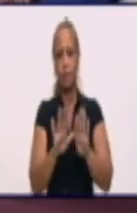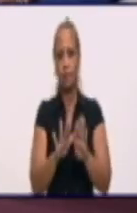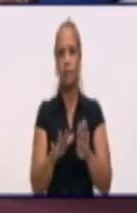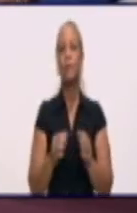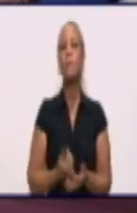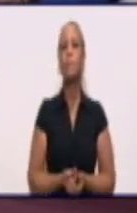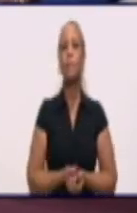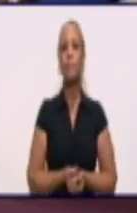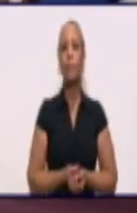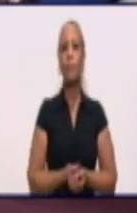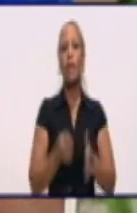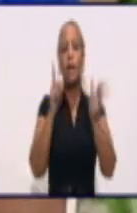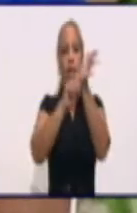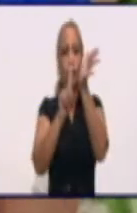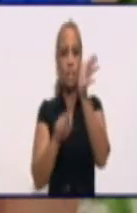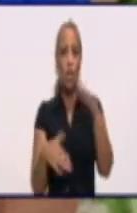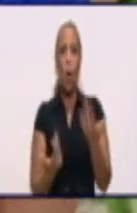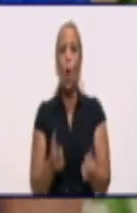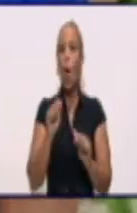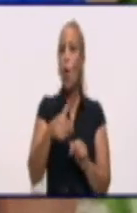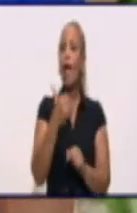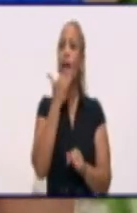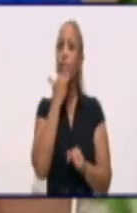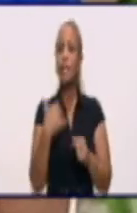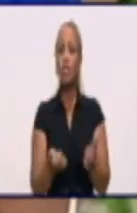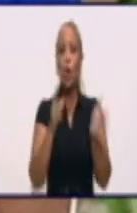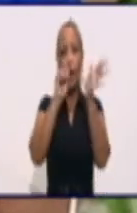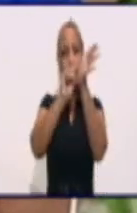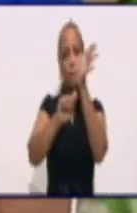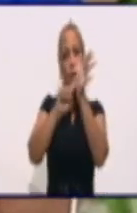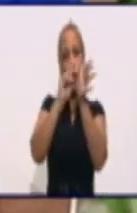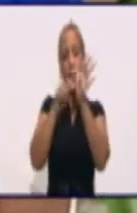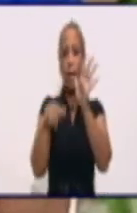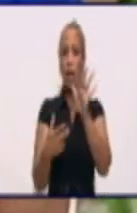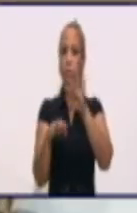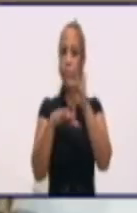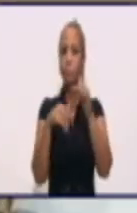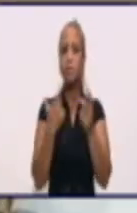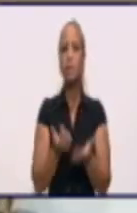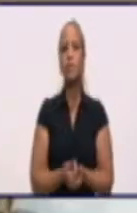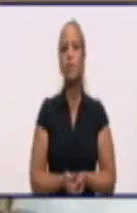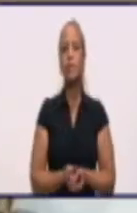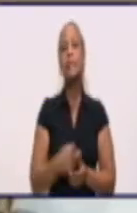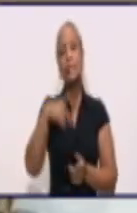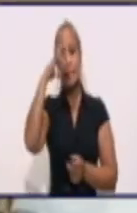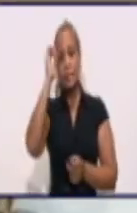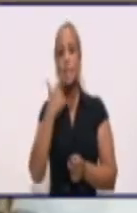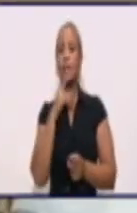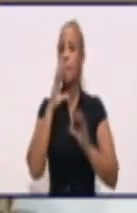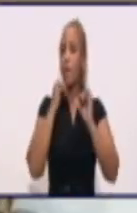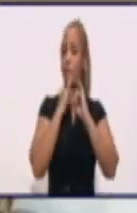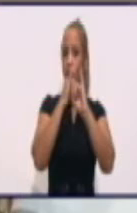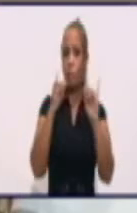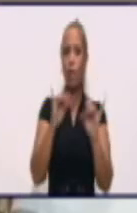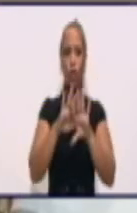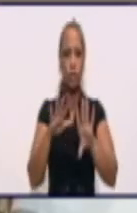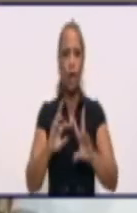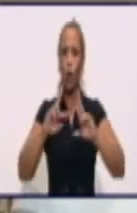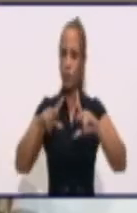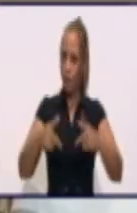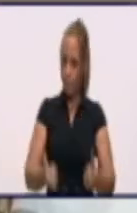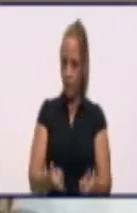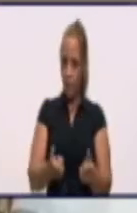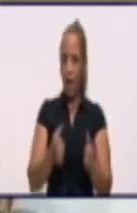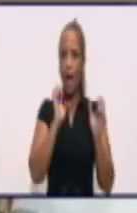generación eléctrica hay afectaciones programadas en el territorio? Sí, bueno, habíamos dicho que ya se había retornado a la